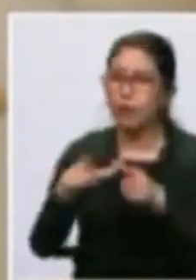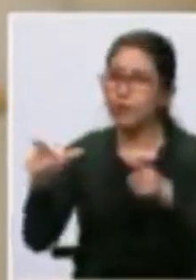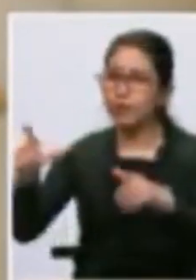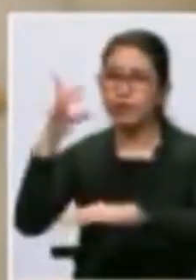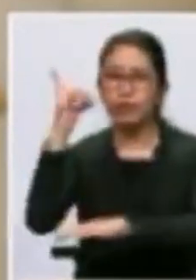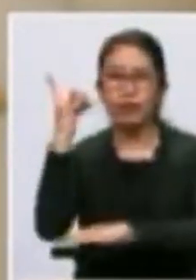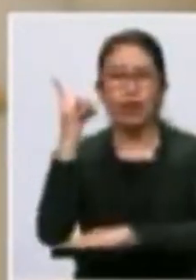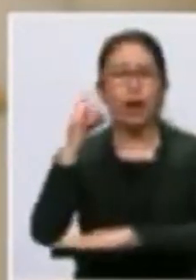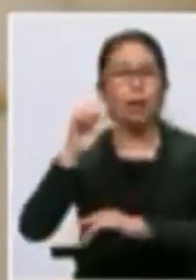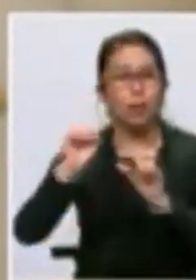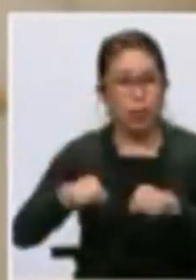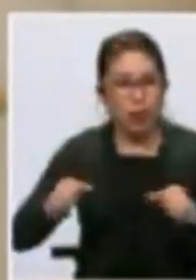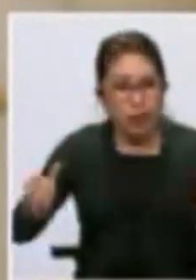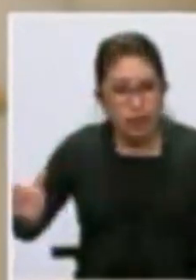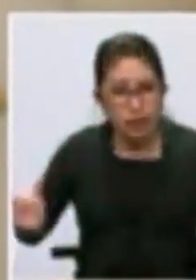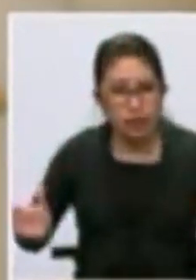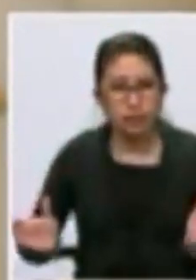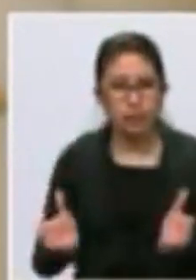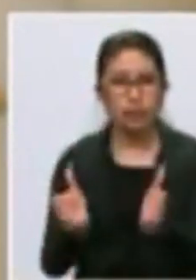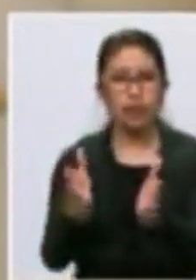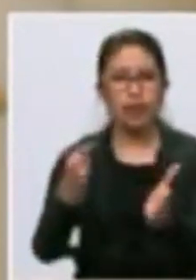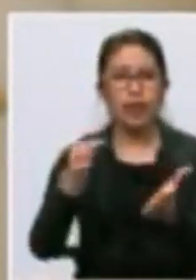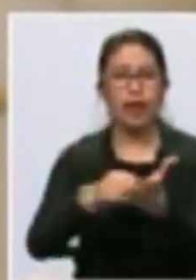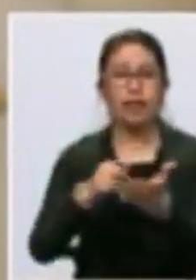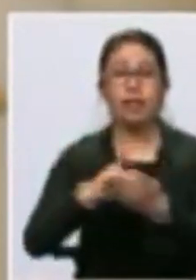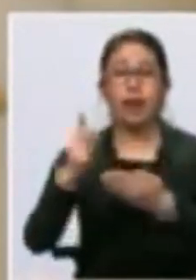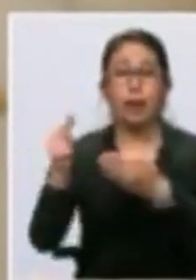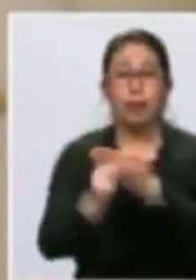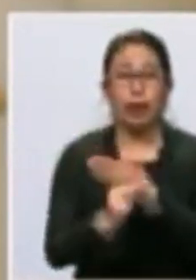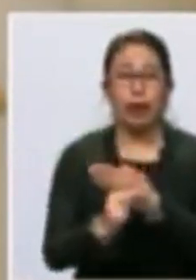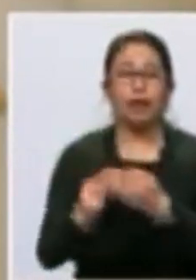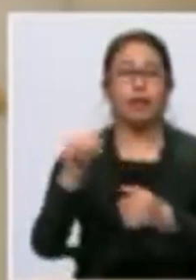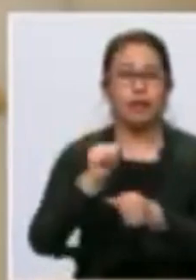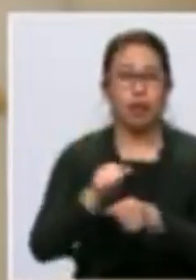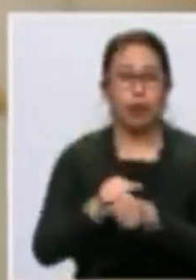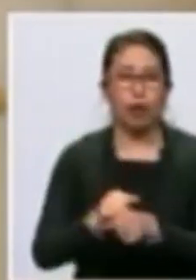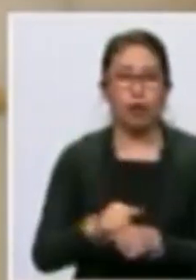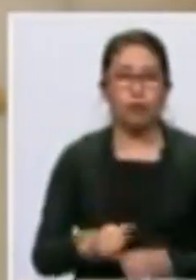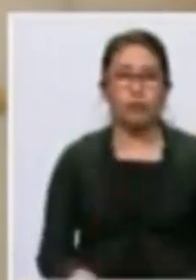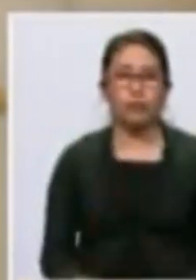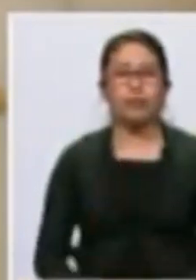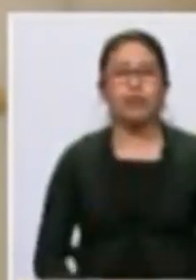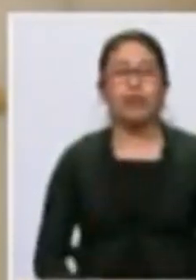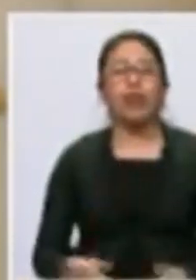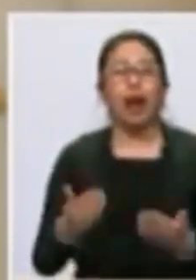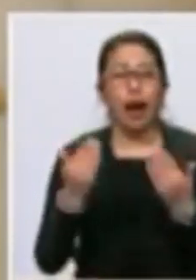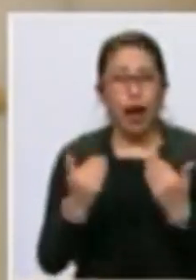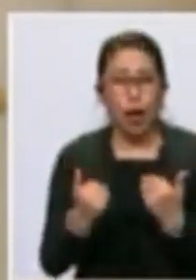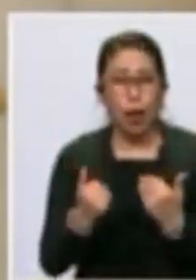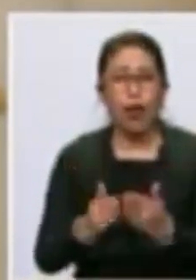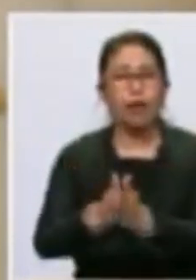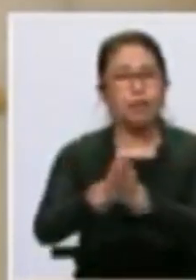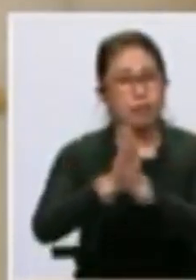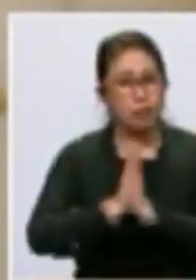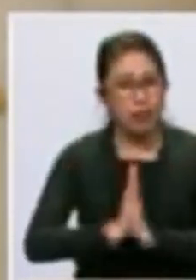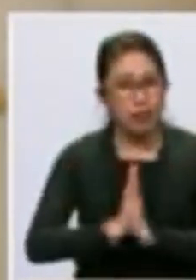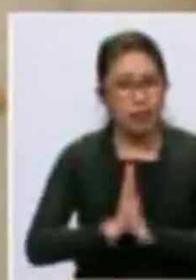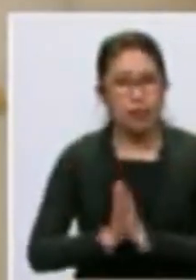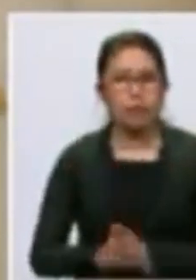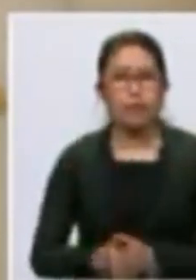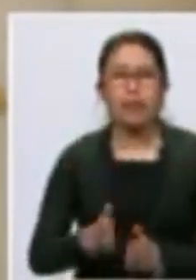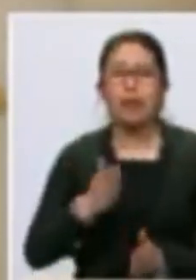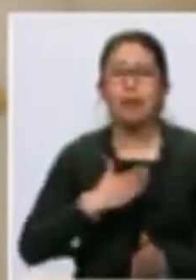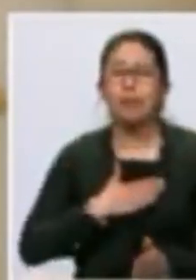a llevar adelante este plan de empleo. Hoy no quiero ir al siguiente tema sin antes pedirles a todos